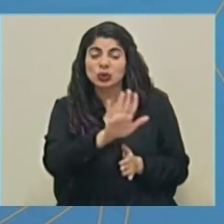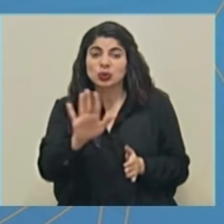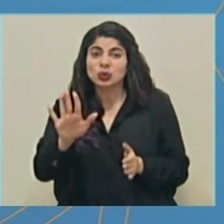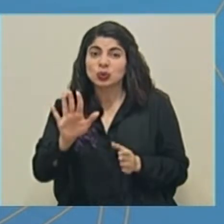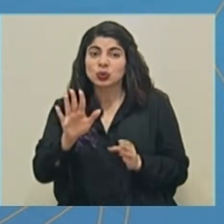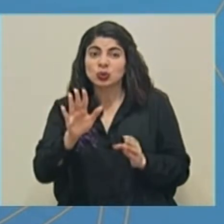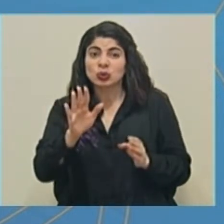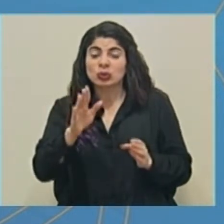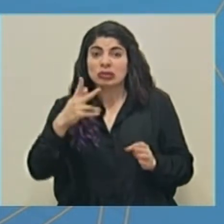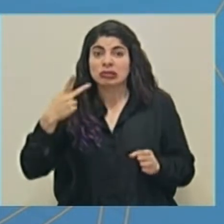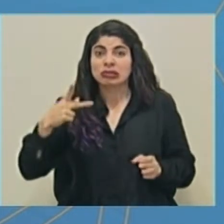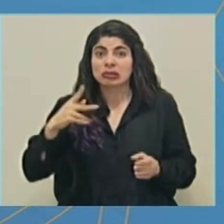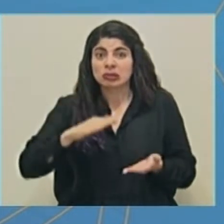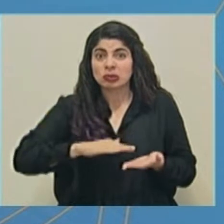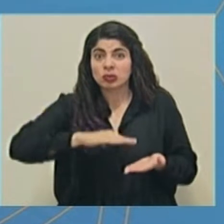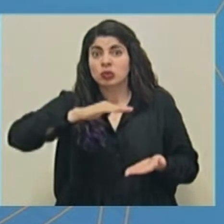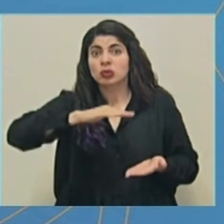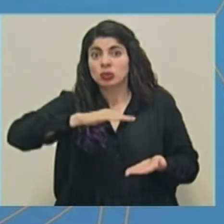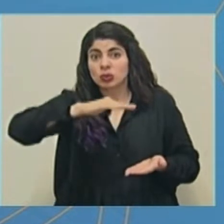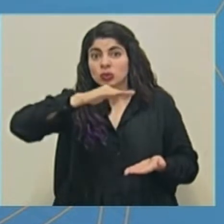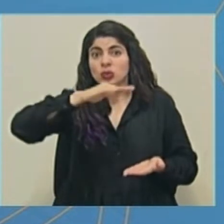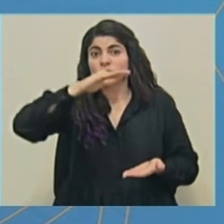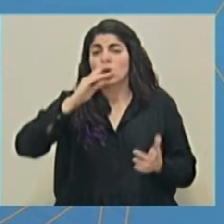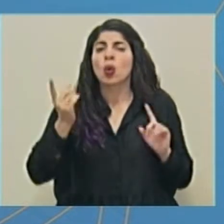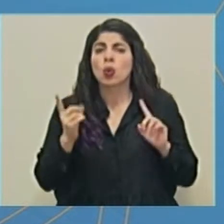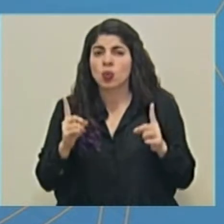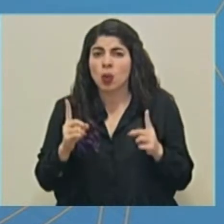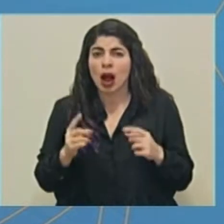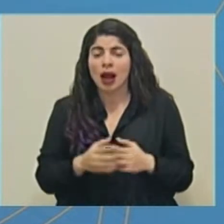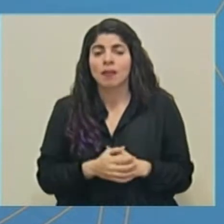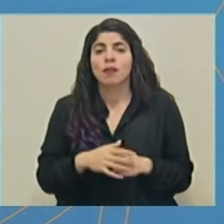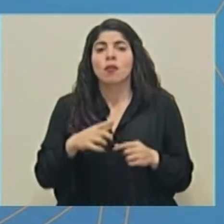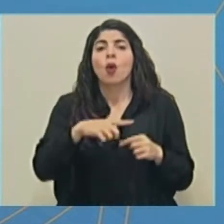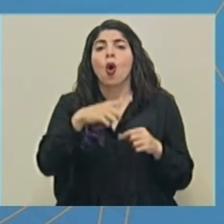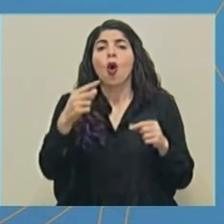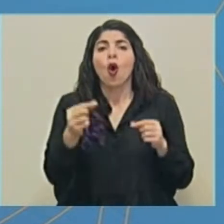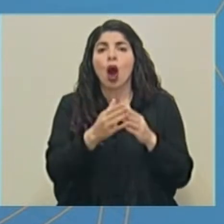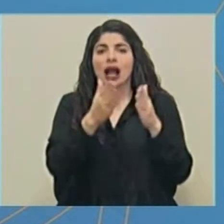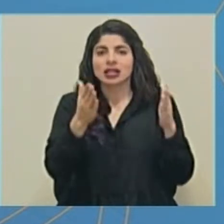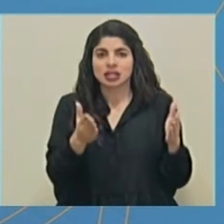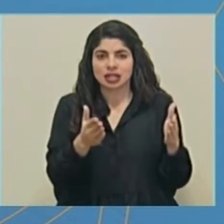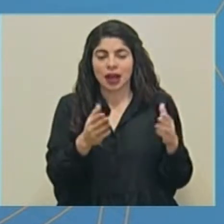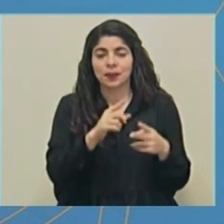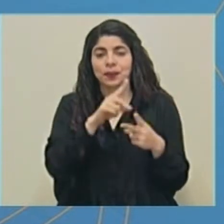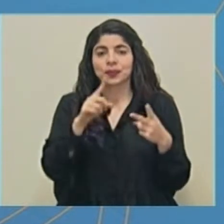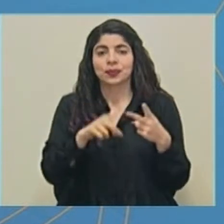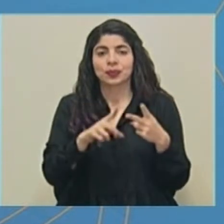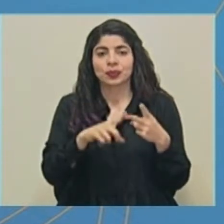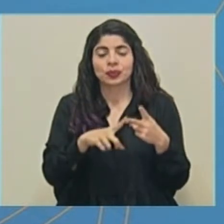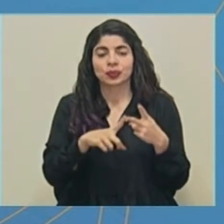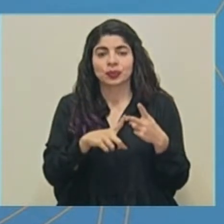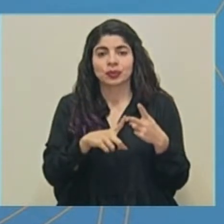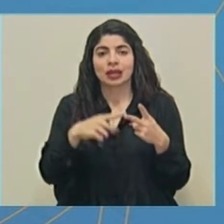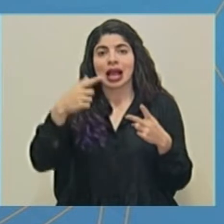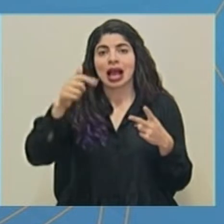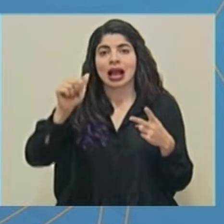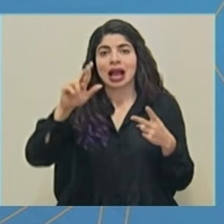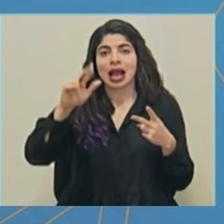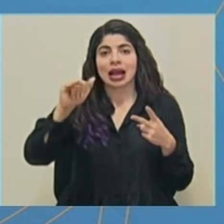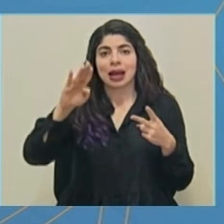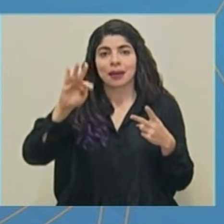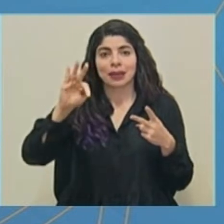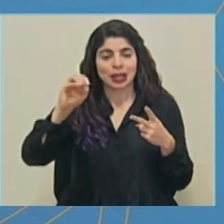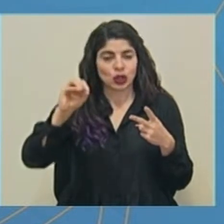índices de riesgo cantonal, encontramos a Ojancha y el Cantón de Garavito,